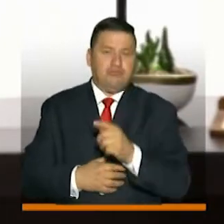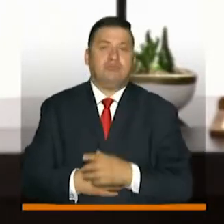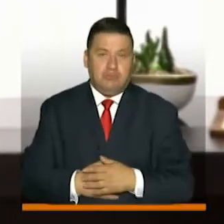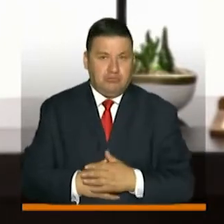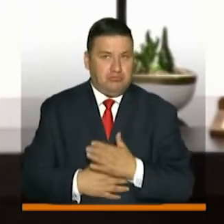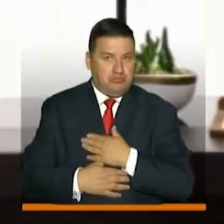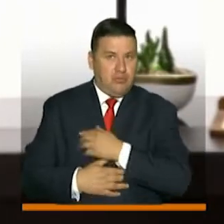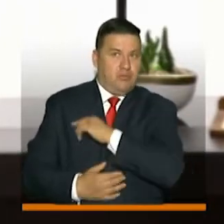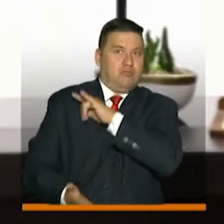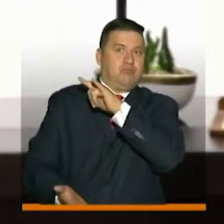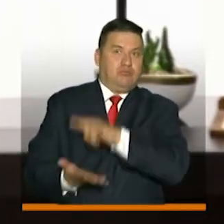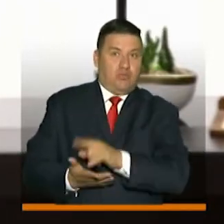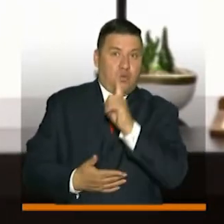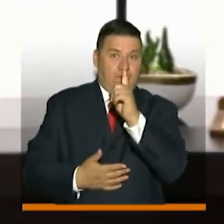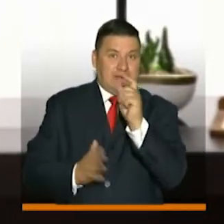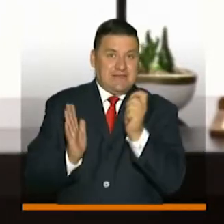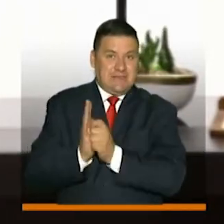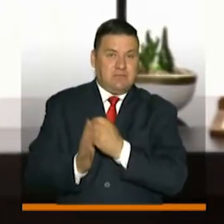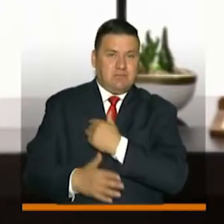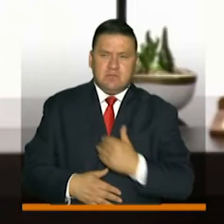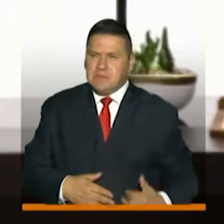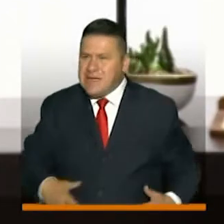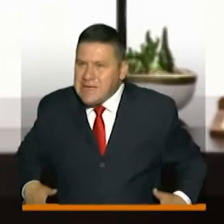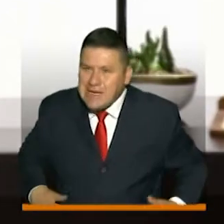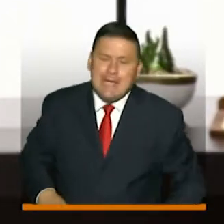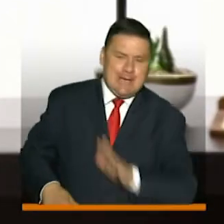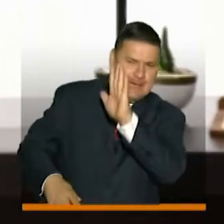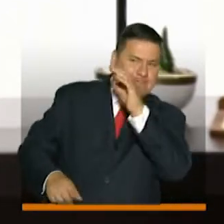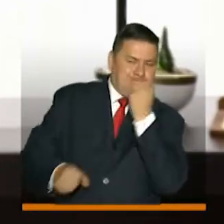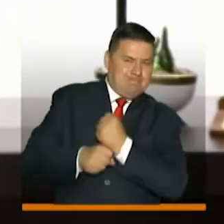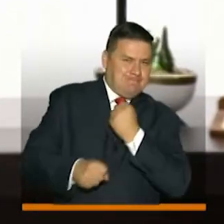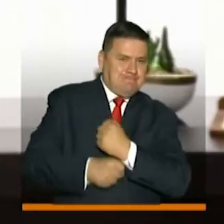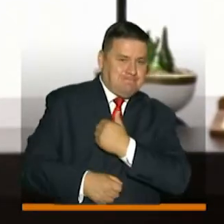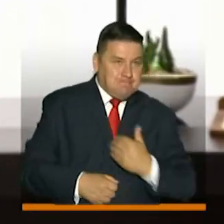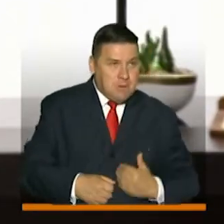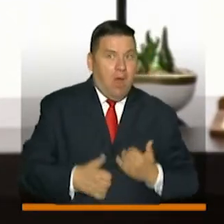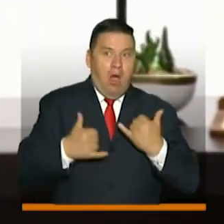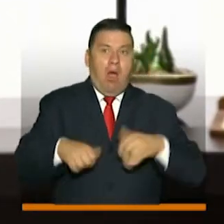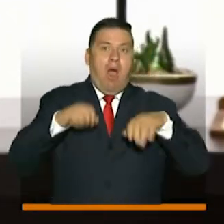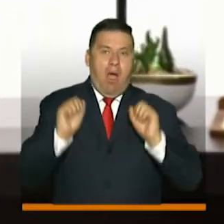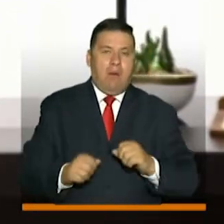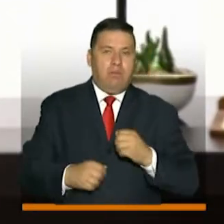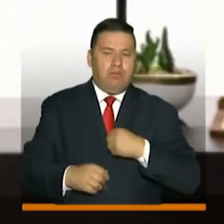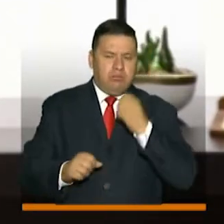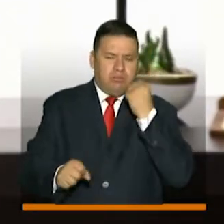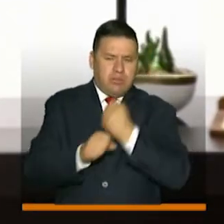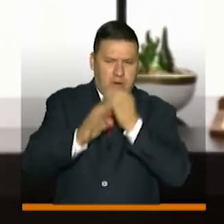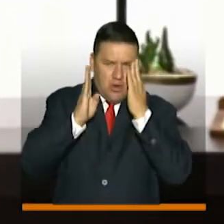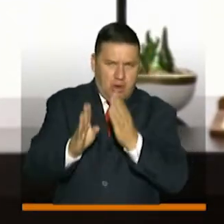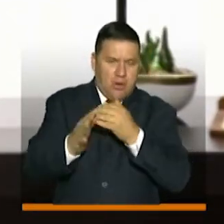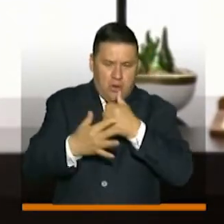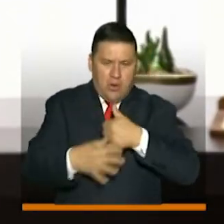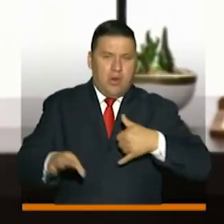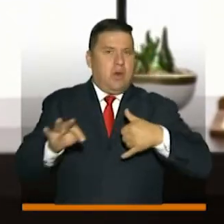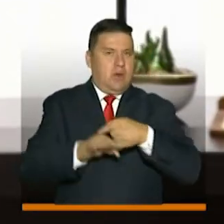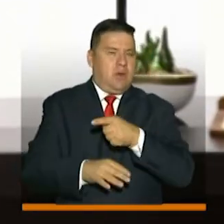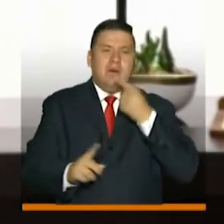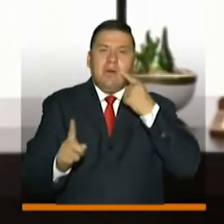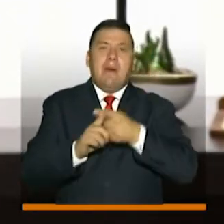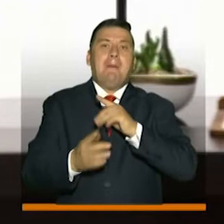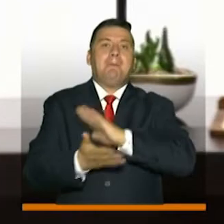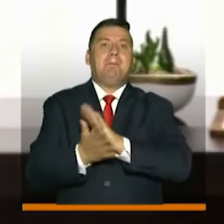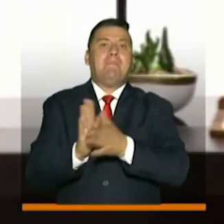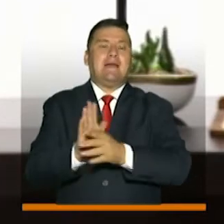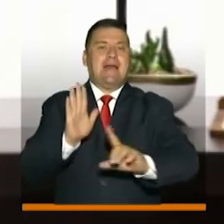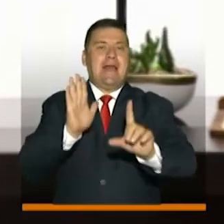Vino una vez a San José y prometió que iba a trabajar para desarrollar nuestro departamento del Guaviare, para que esa paz con